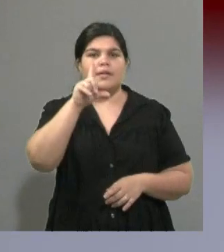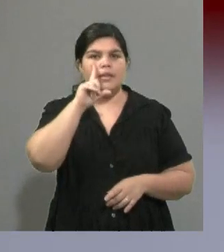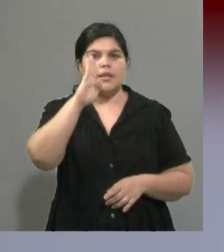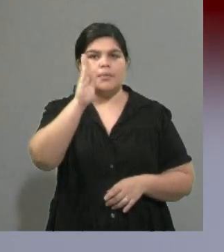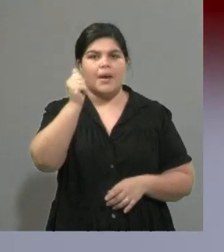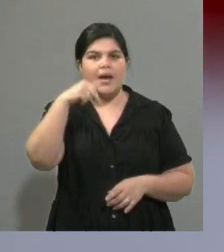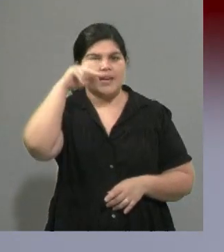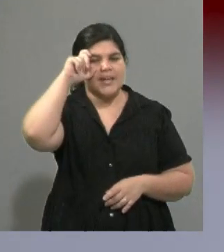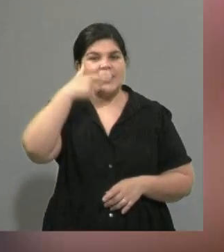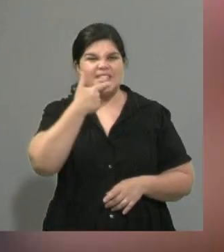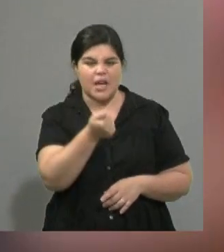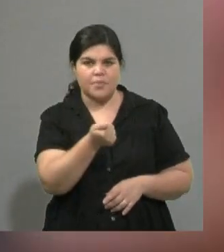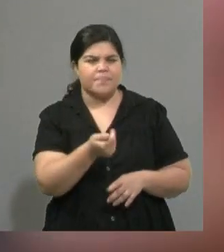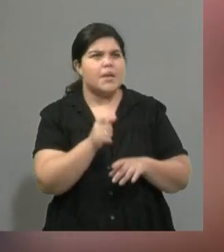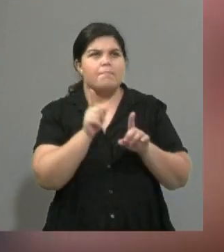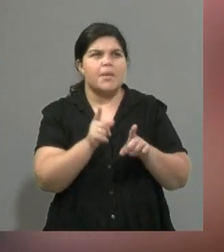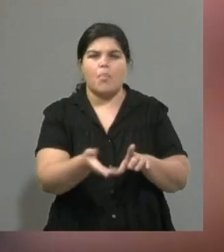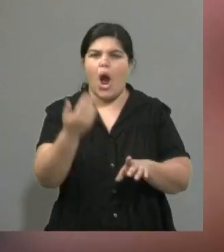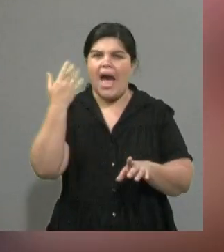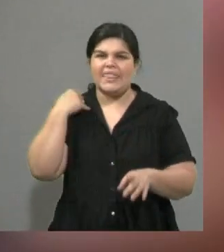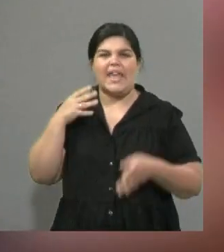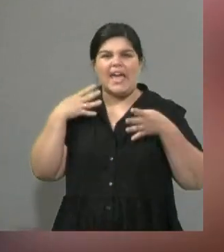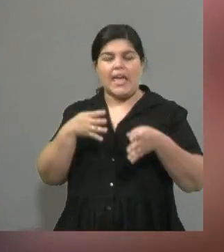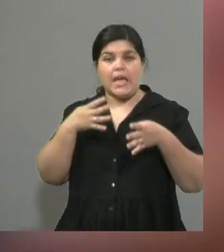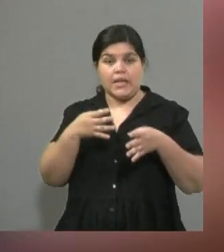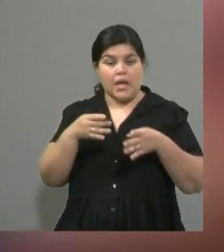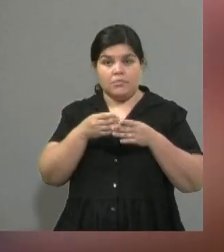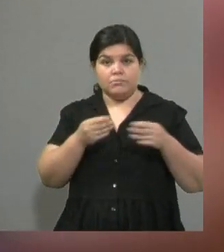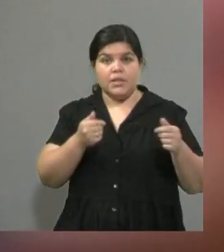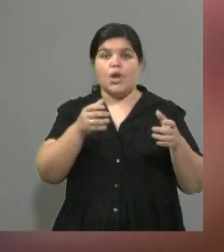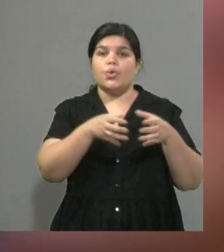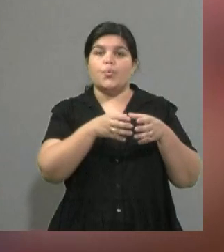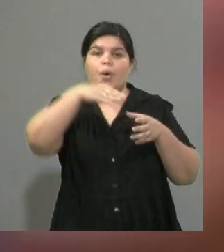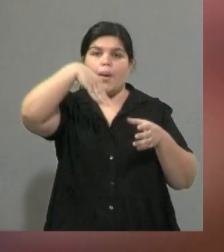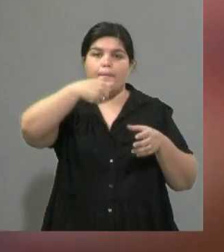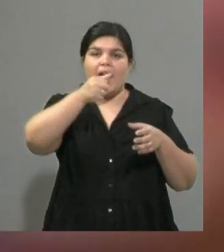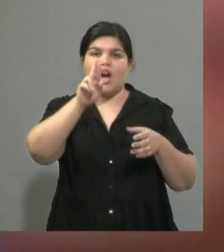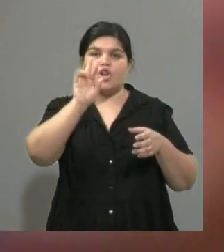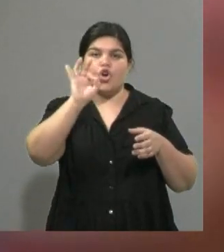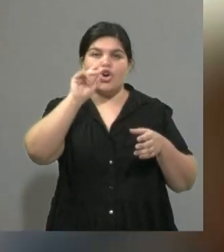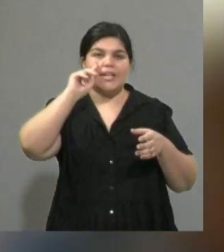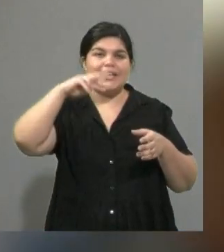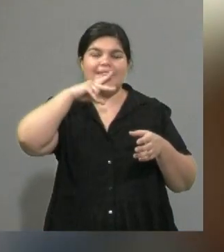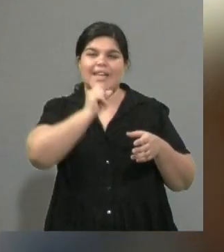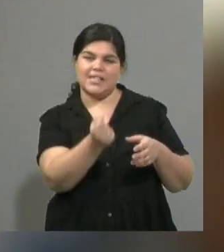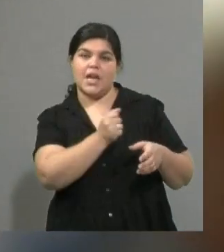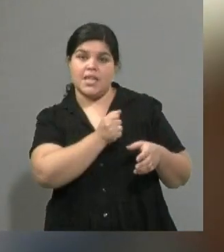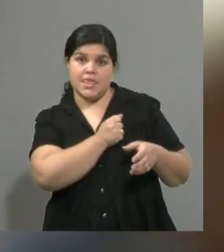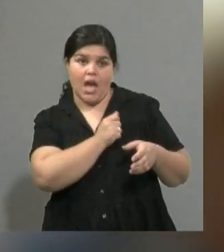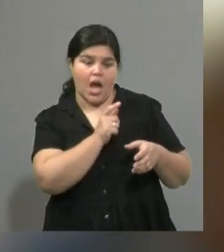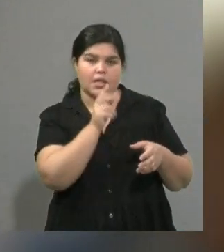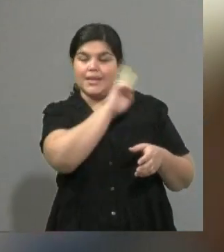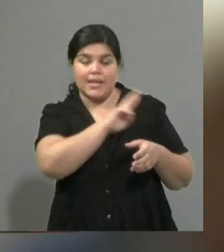político que deriva de la guerra civil, que es de los cristianos maronitas. Acusan a los cristianos maronitas de ser ellos los